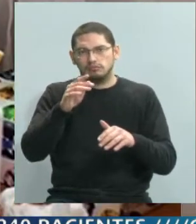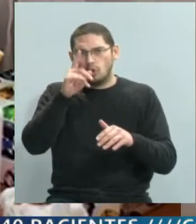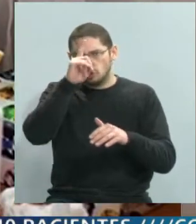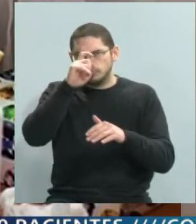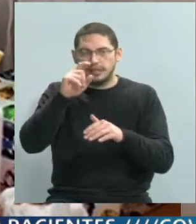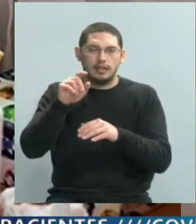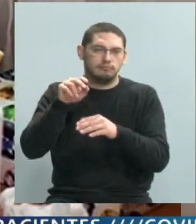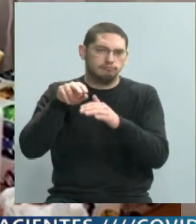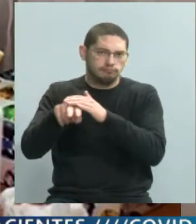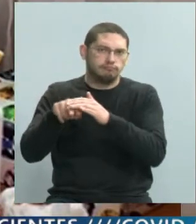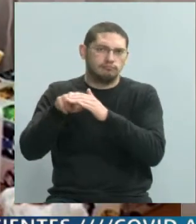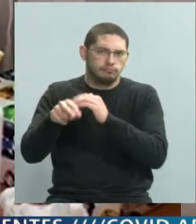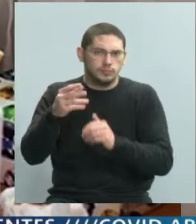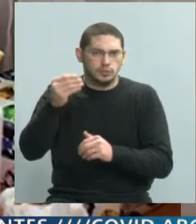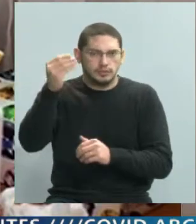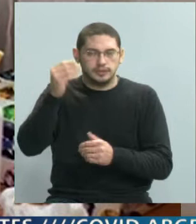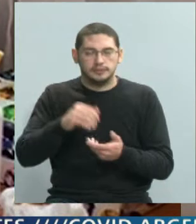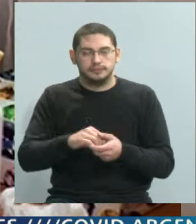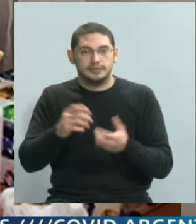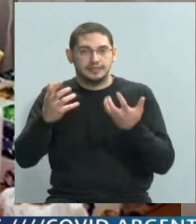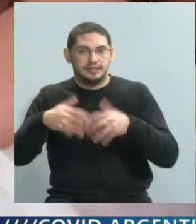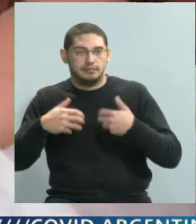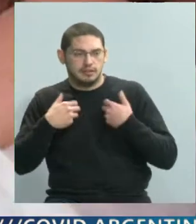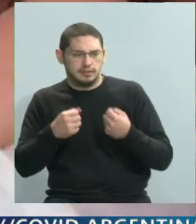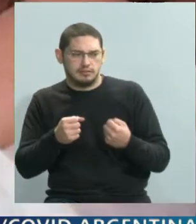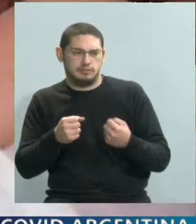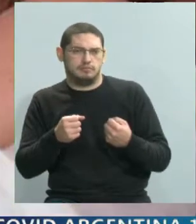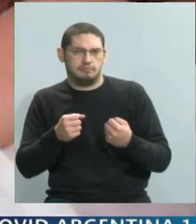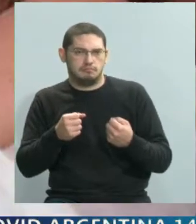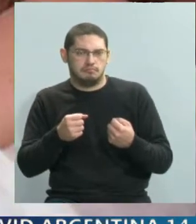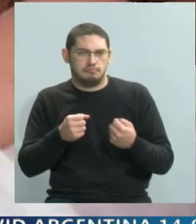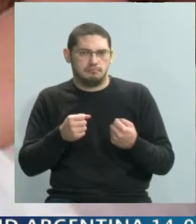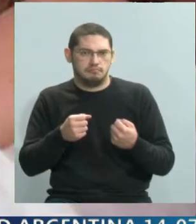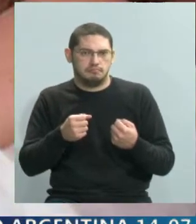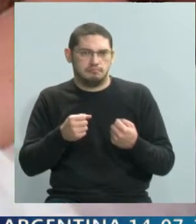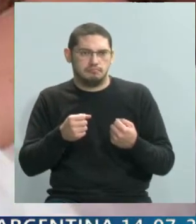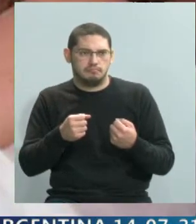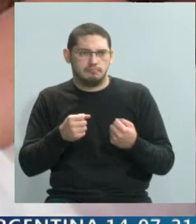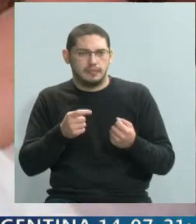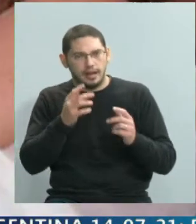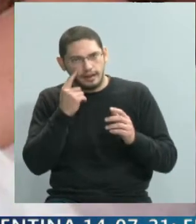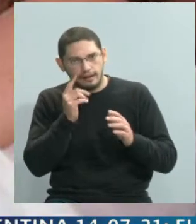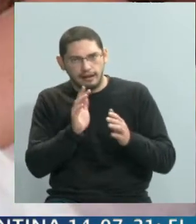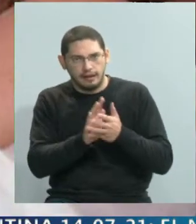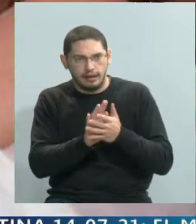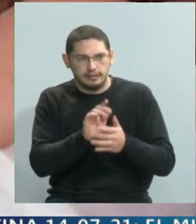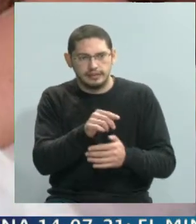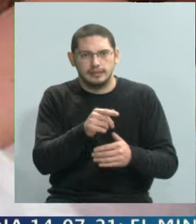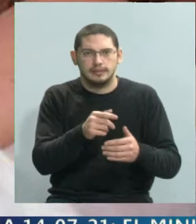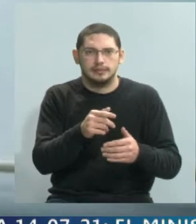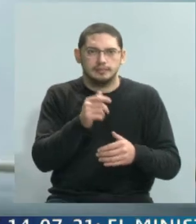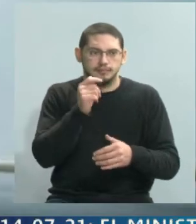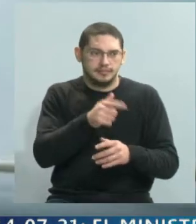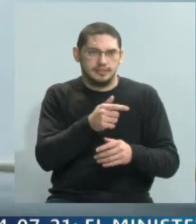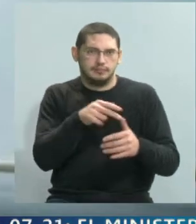frecuencia y el personal de salud, a razón de intentar resolver el problema que